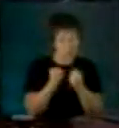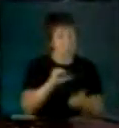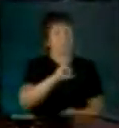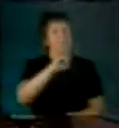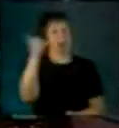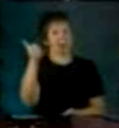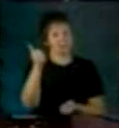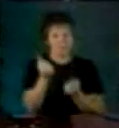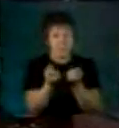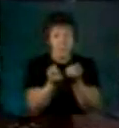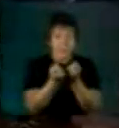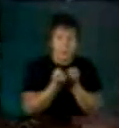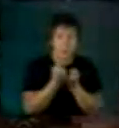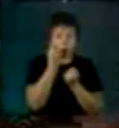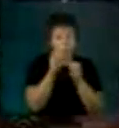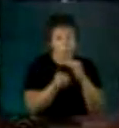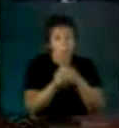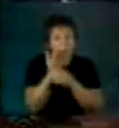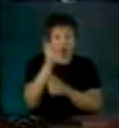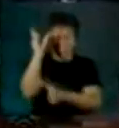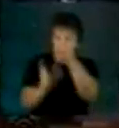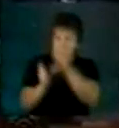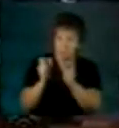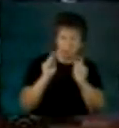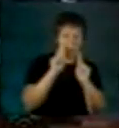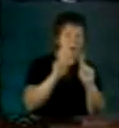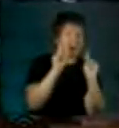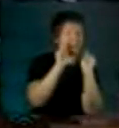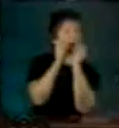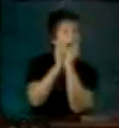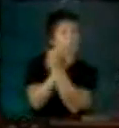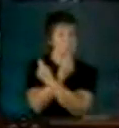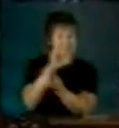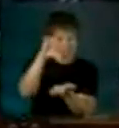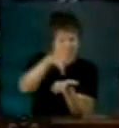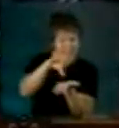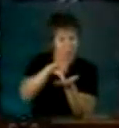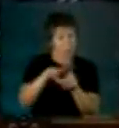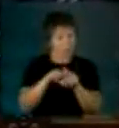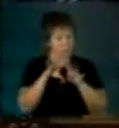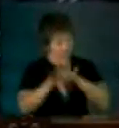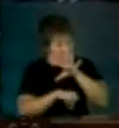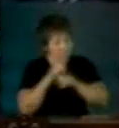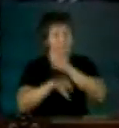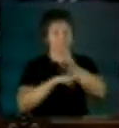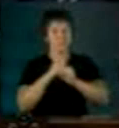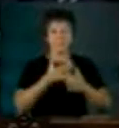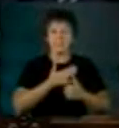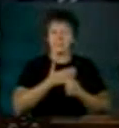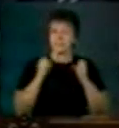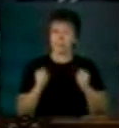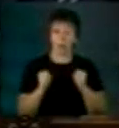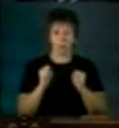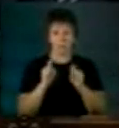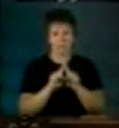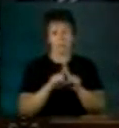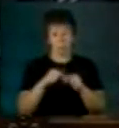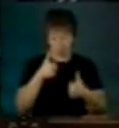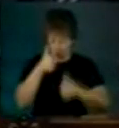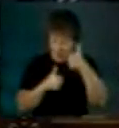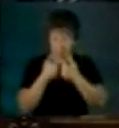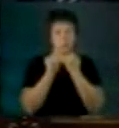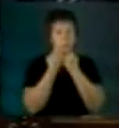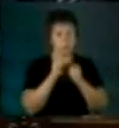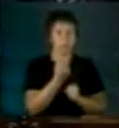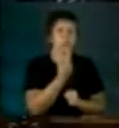que se necesitaban nuevos jugadores para que el sistema recuperara su saludable tensión competitiva.